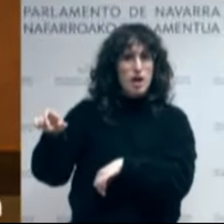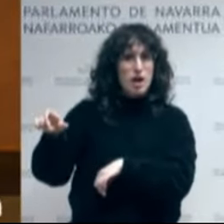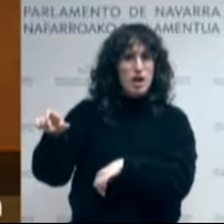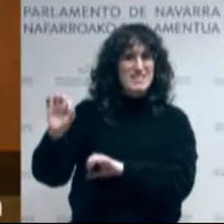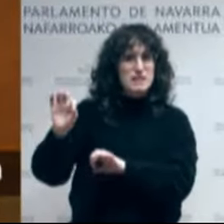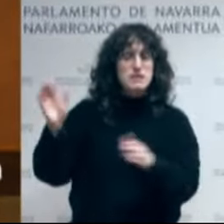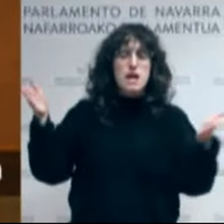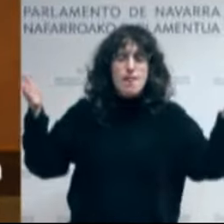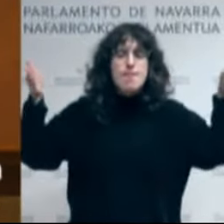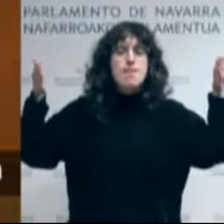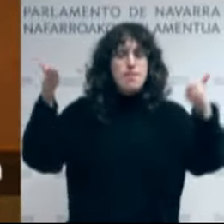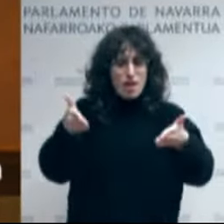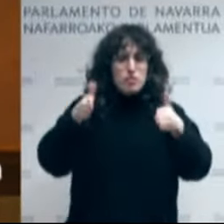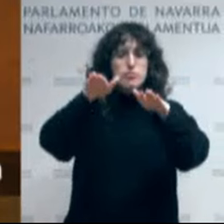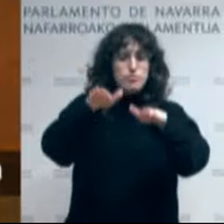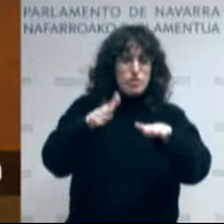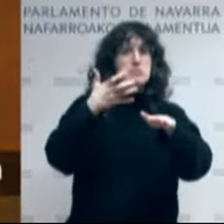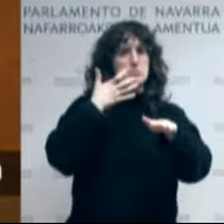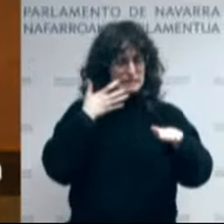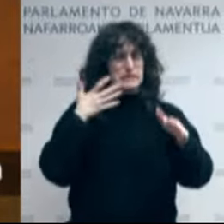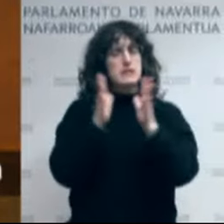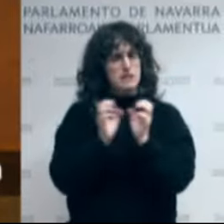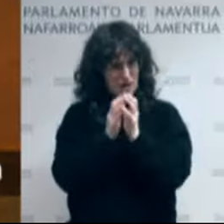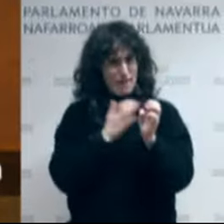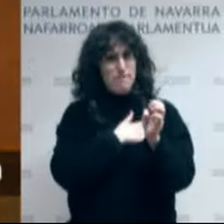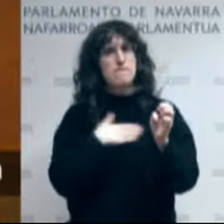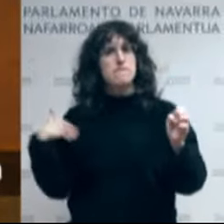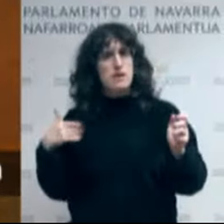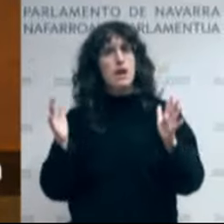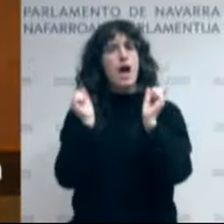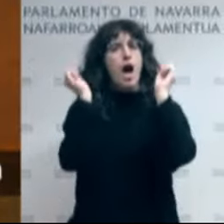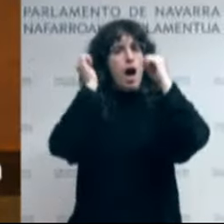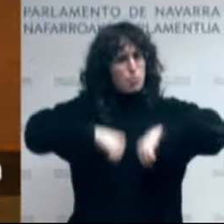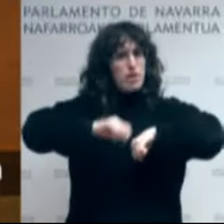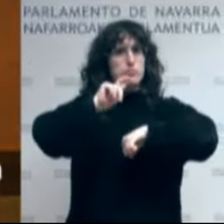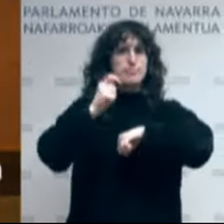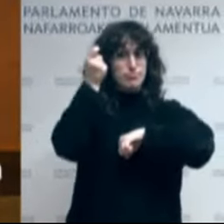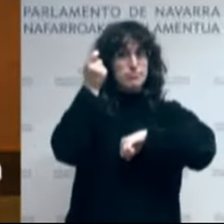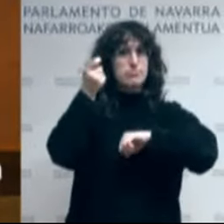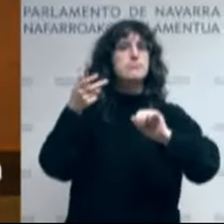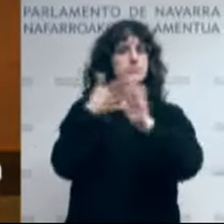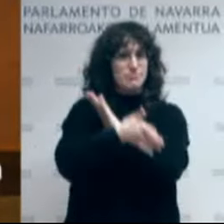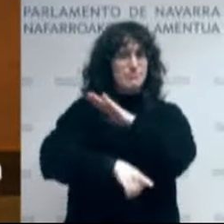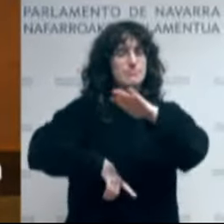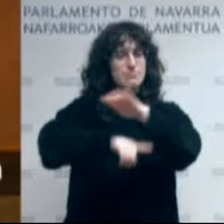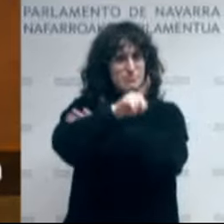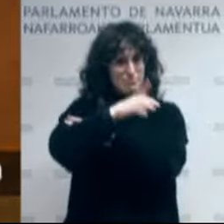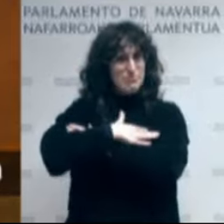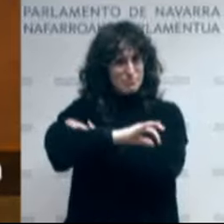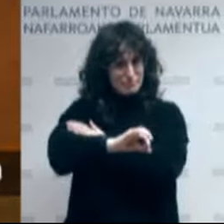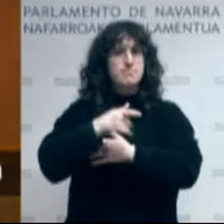borondatea dagoenean, aurrera egiten dela. Hori izan da akordio honen